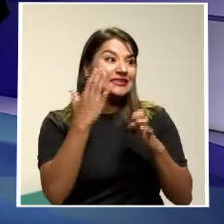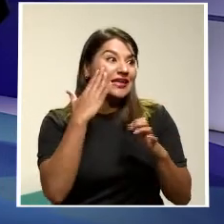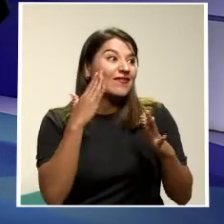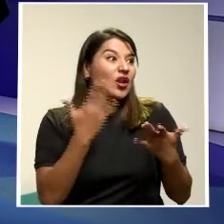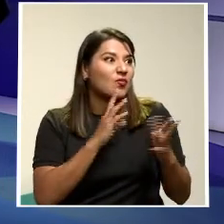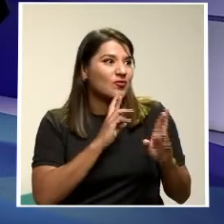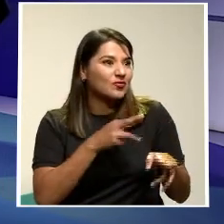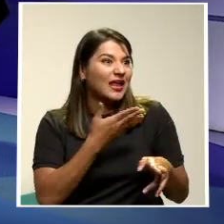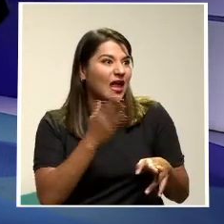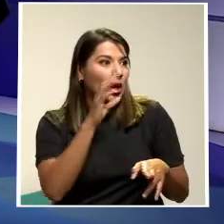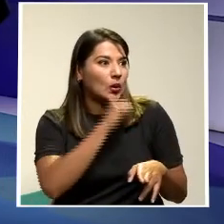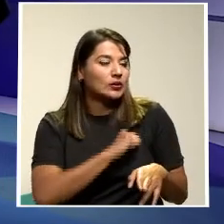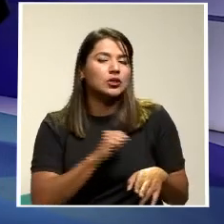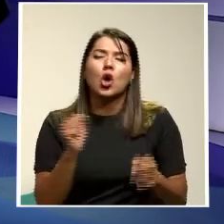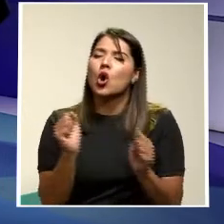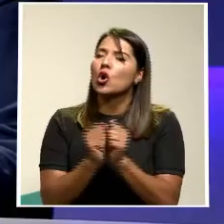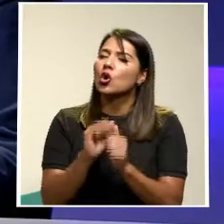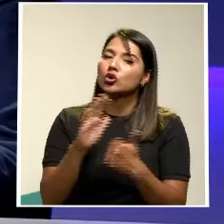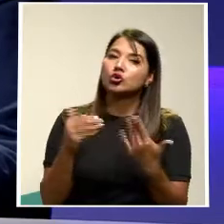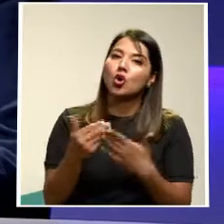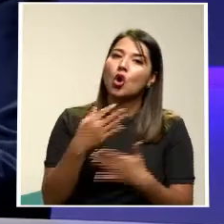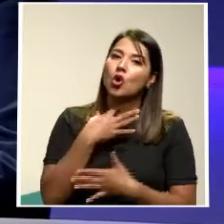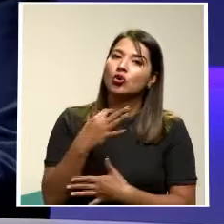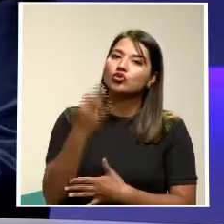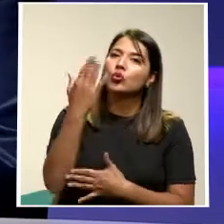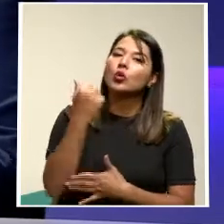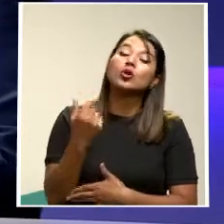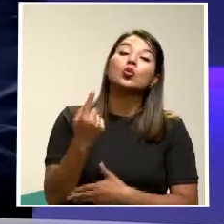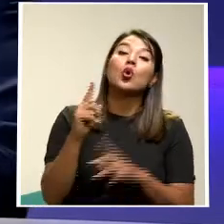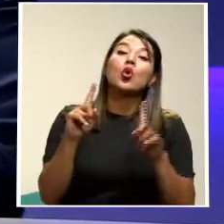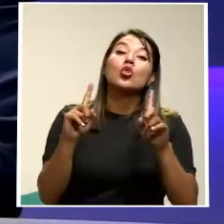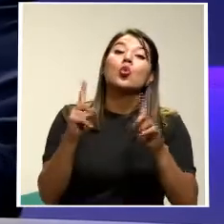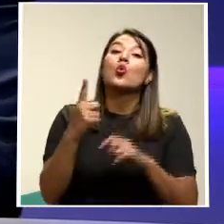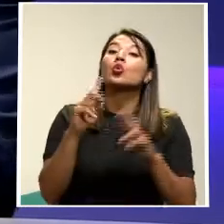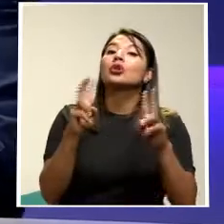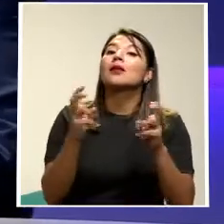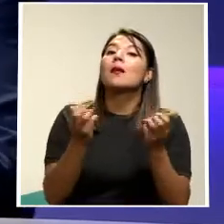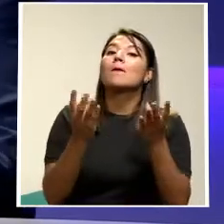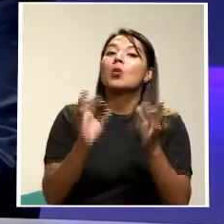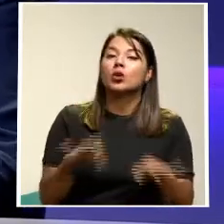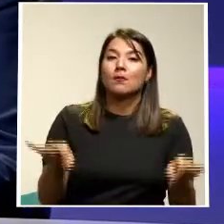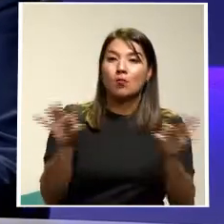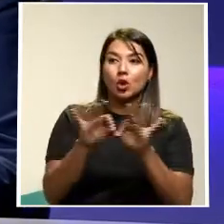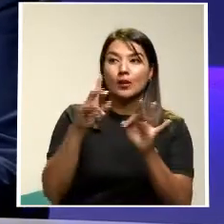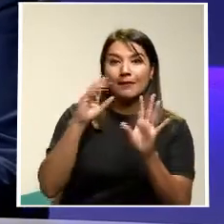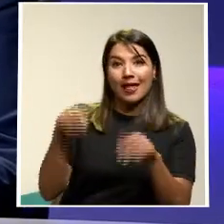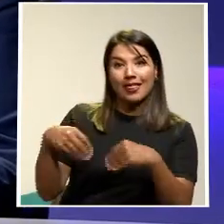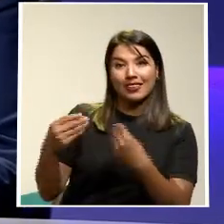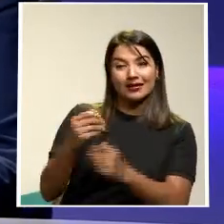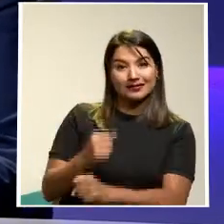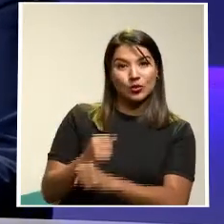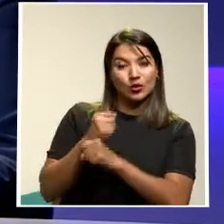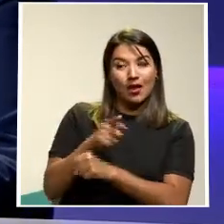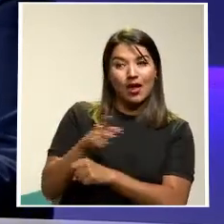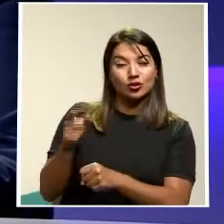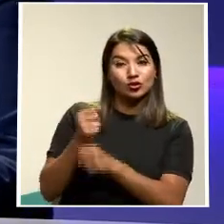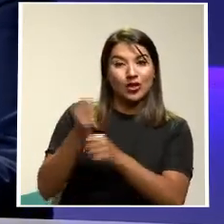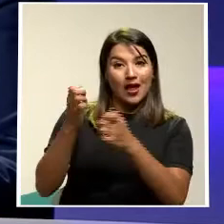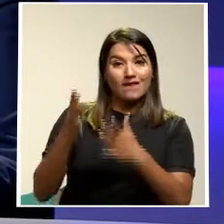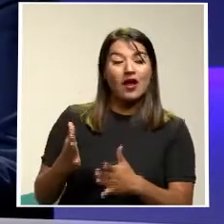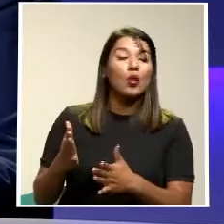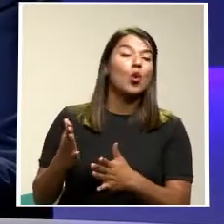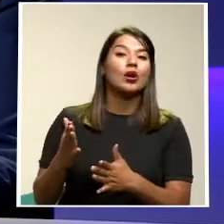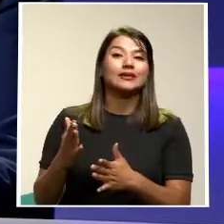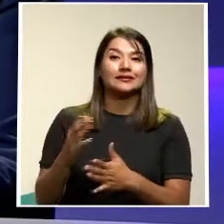¿Qué encontraron En la calle? Con todo el gusto Porque es un tema Importante Para darle seguridad No solo A este colectivo De trabajadores A sus